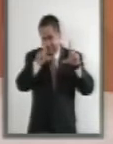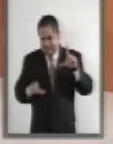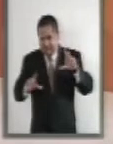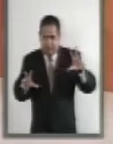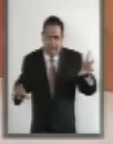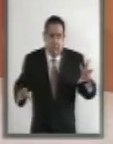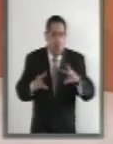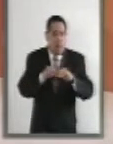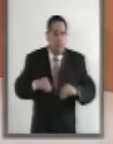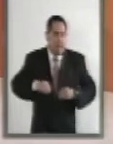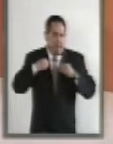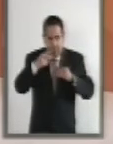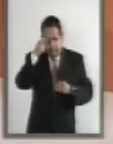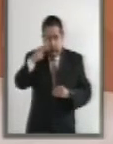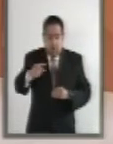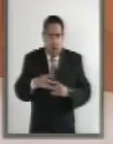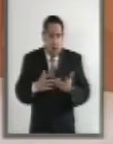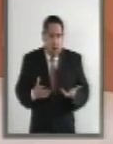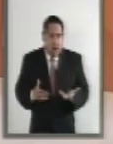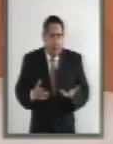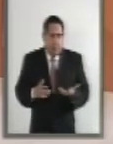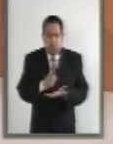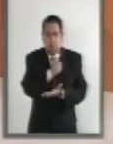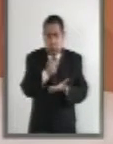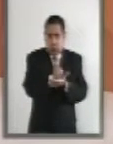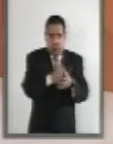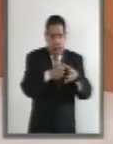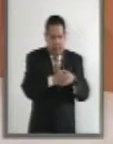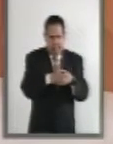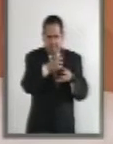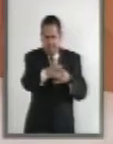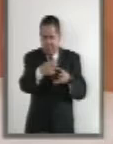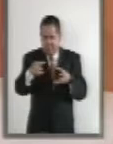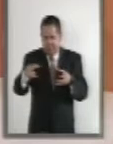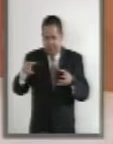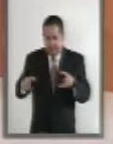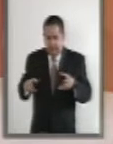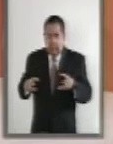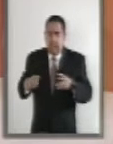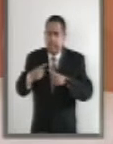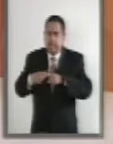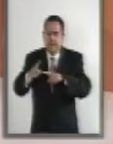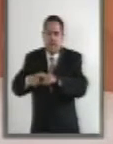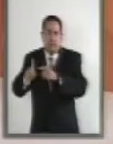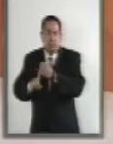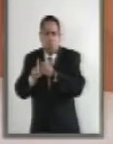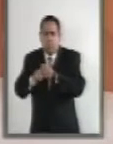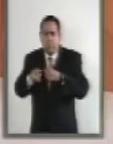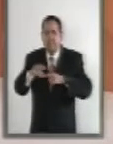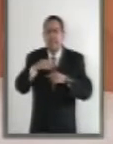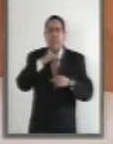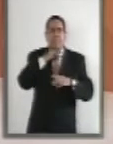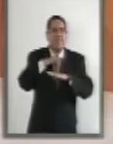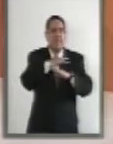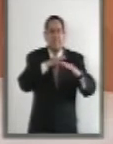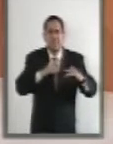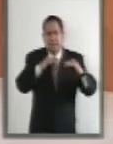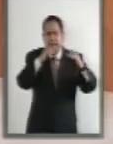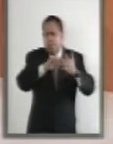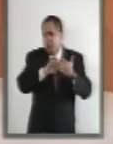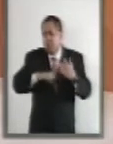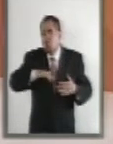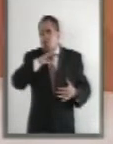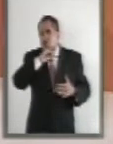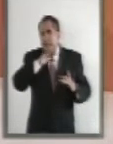habitantes, por lo que los centros urbanos experimentan cotidianamente distintos problemas ambientales, tales como la